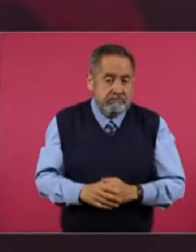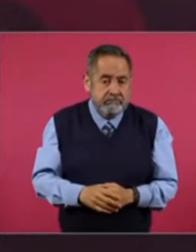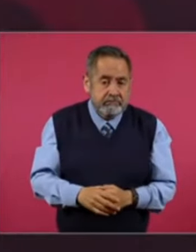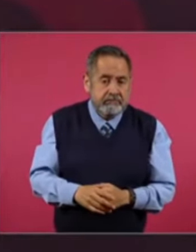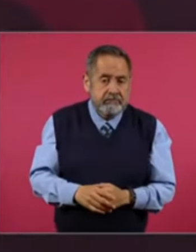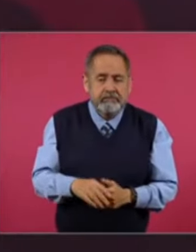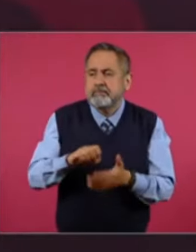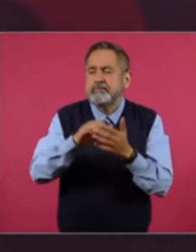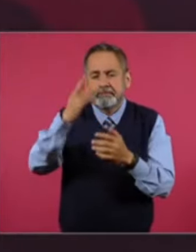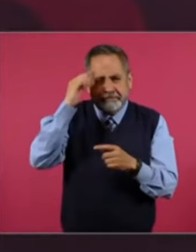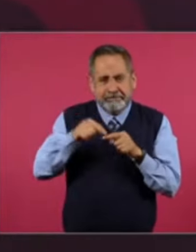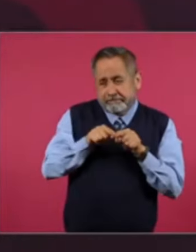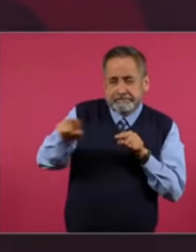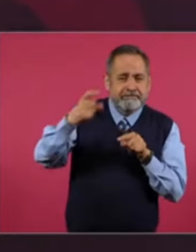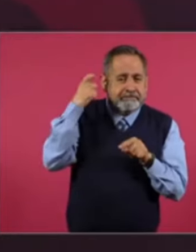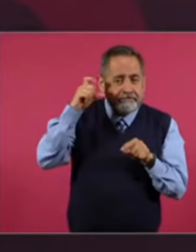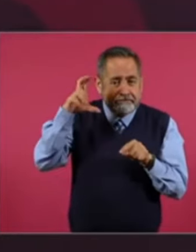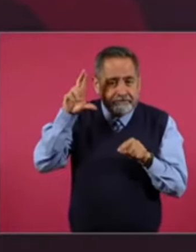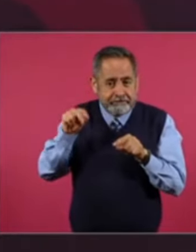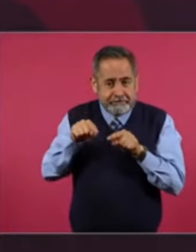Para ir a. Quintana Roo.